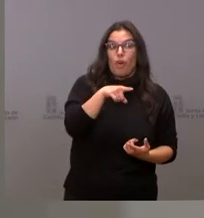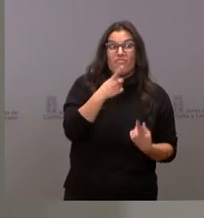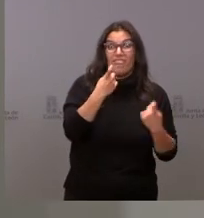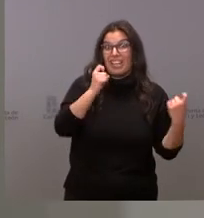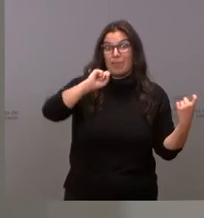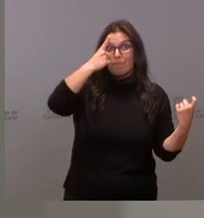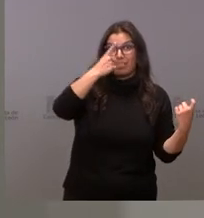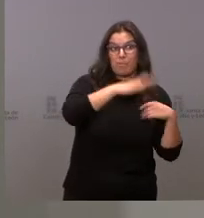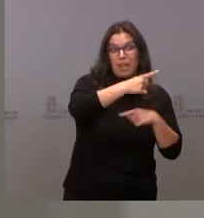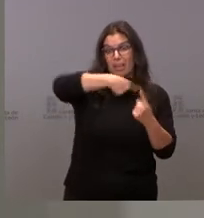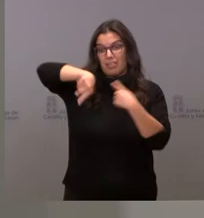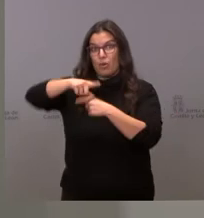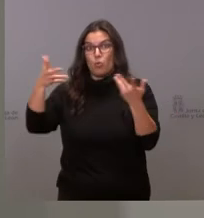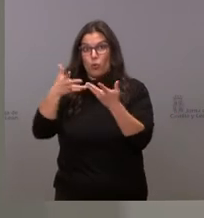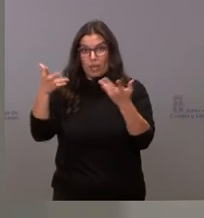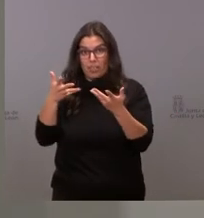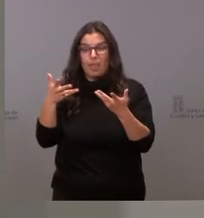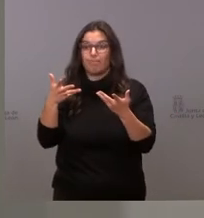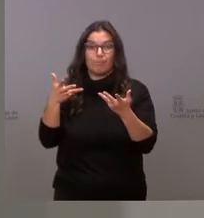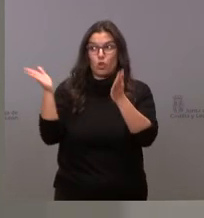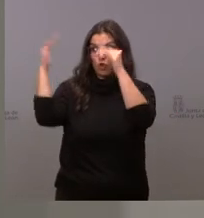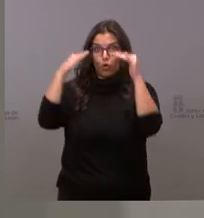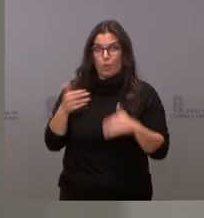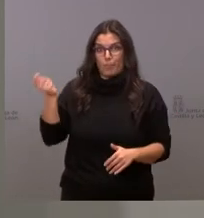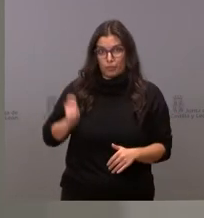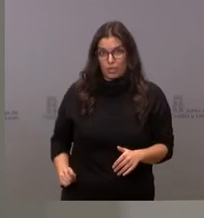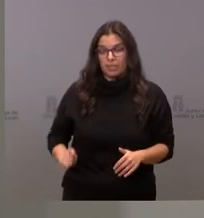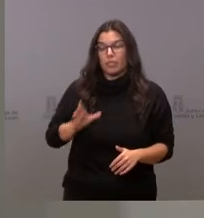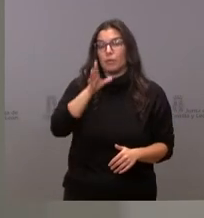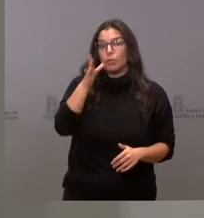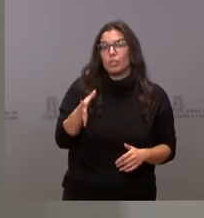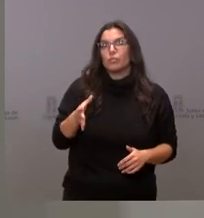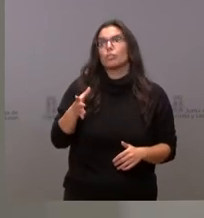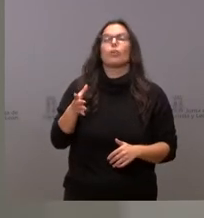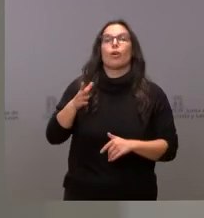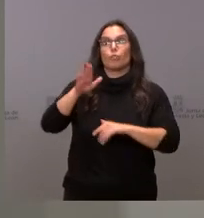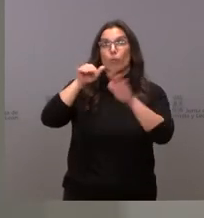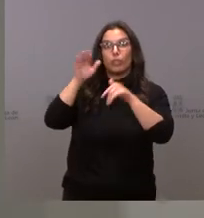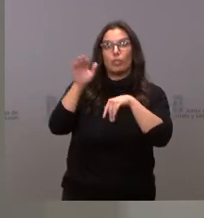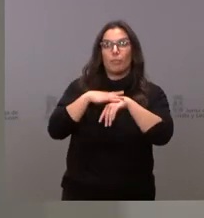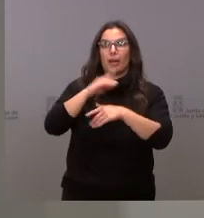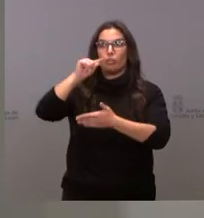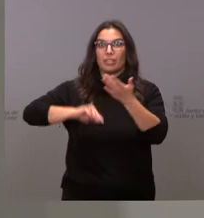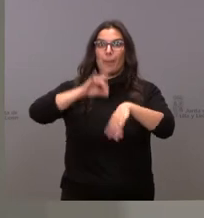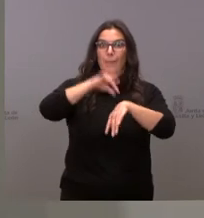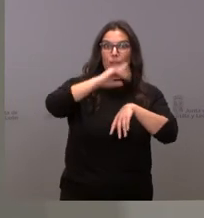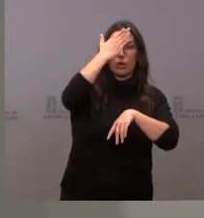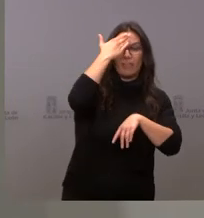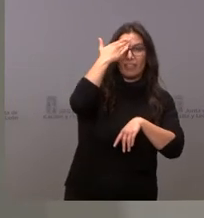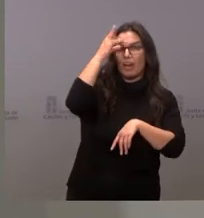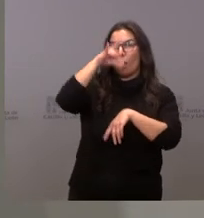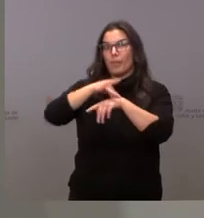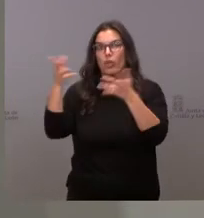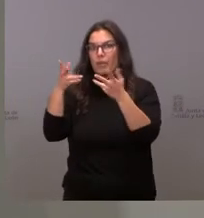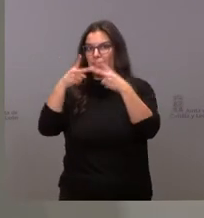por eso se están haciendo llamamientos tanto para contratar médicos de familia como médicos de